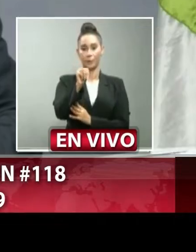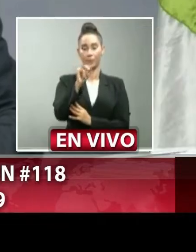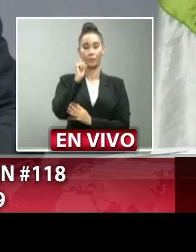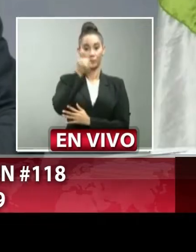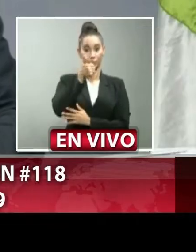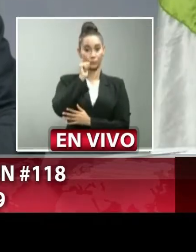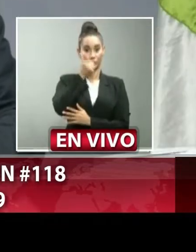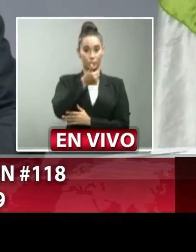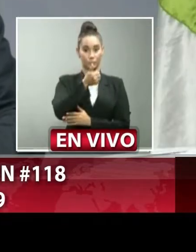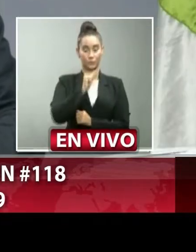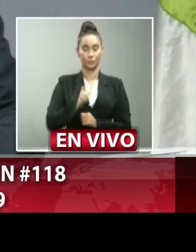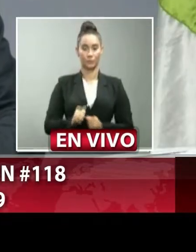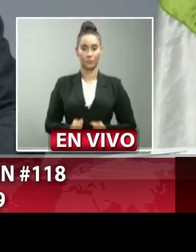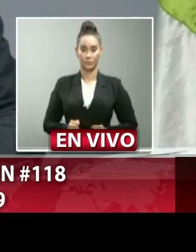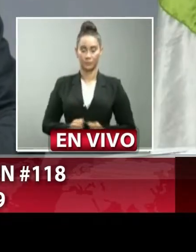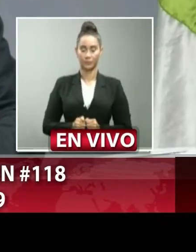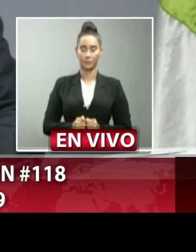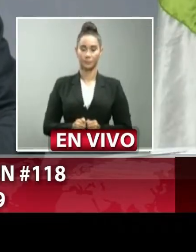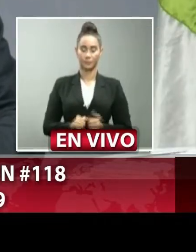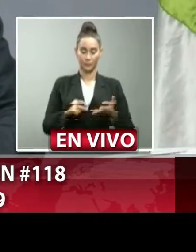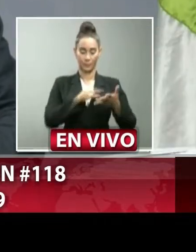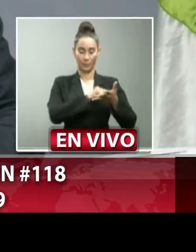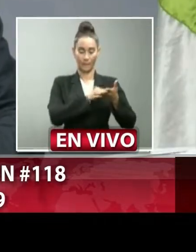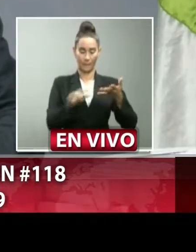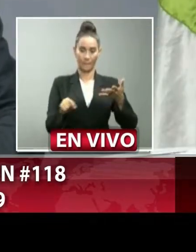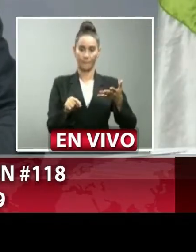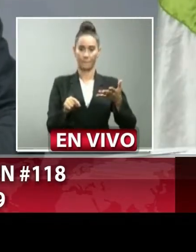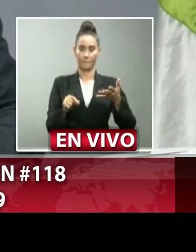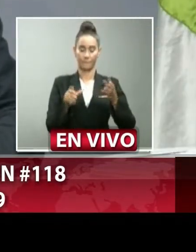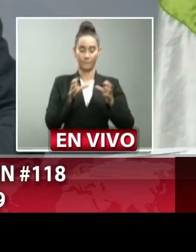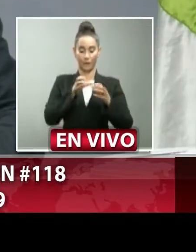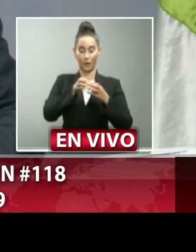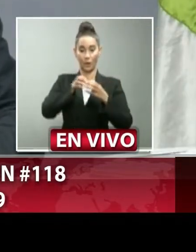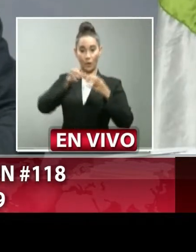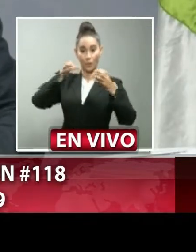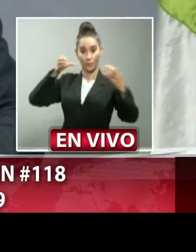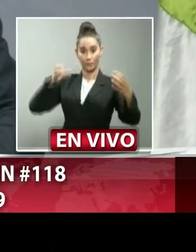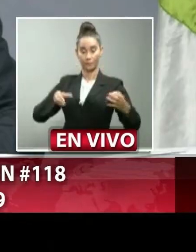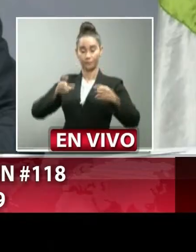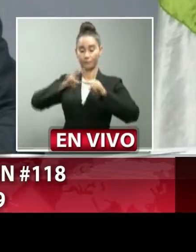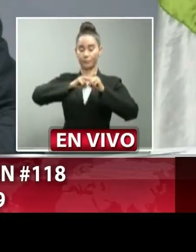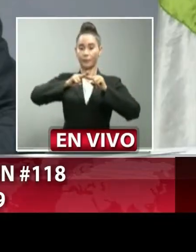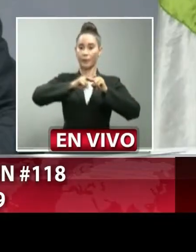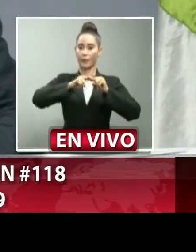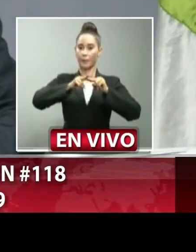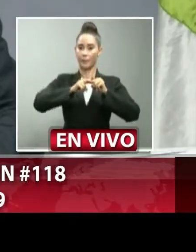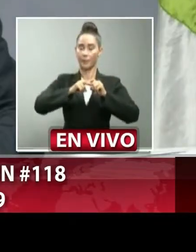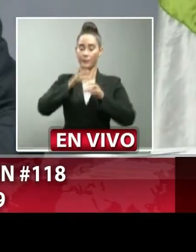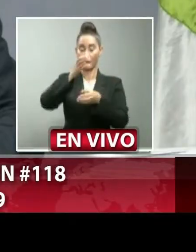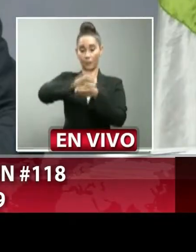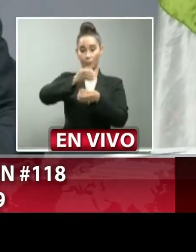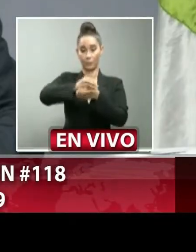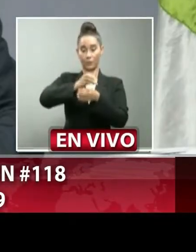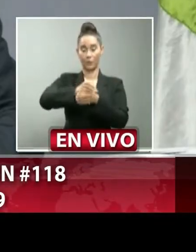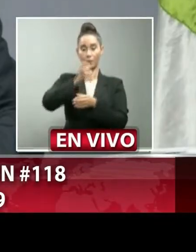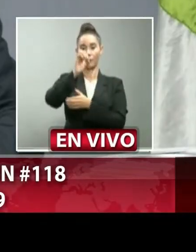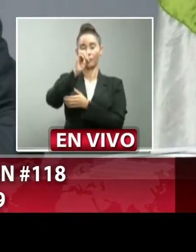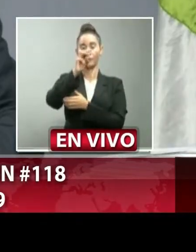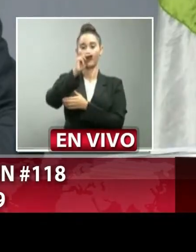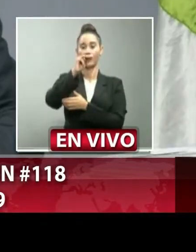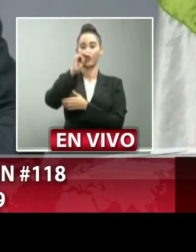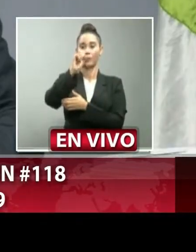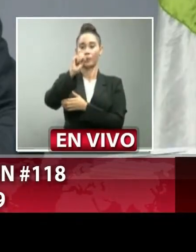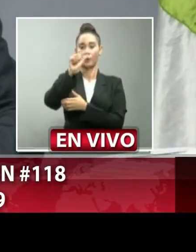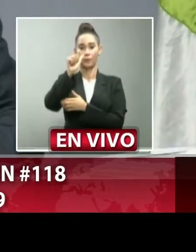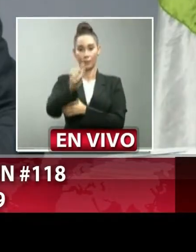día B. Los vagones del metro y autobuses de la ONSA deberán exigir